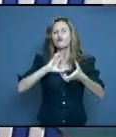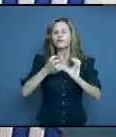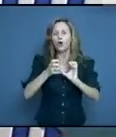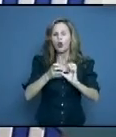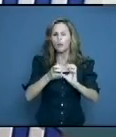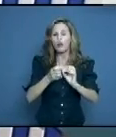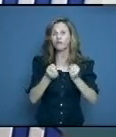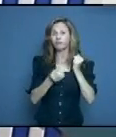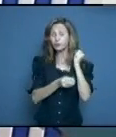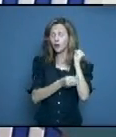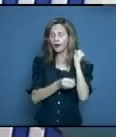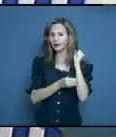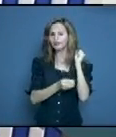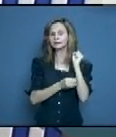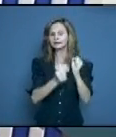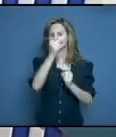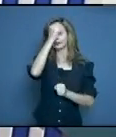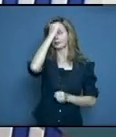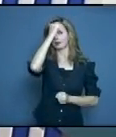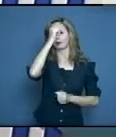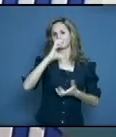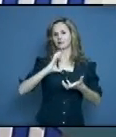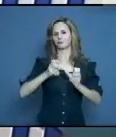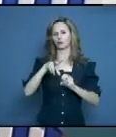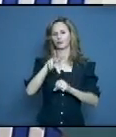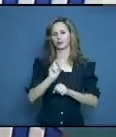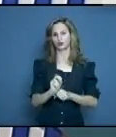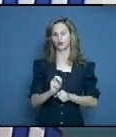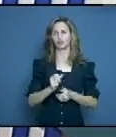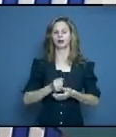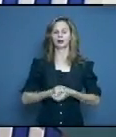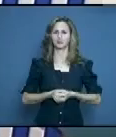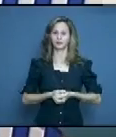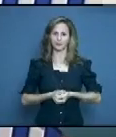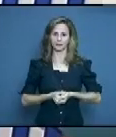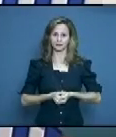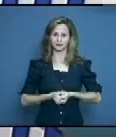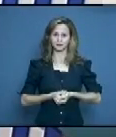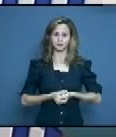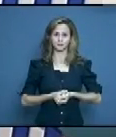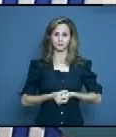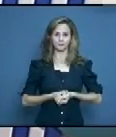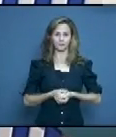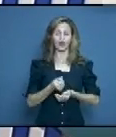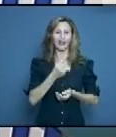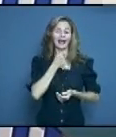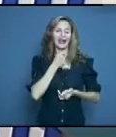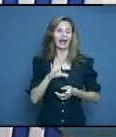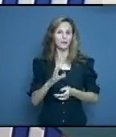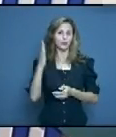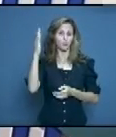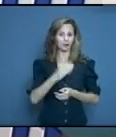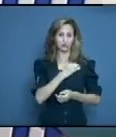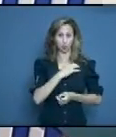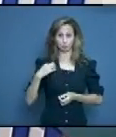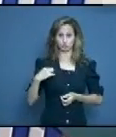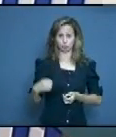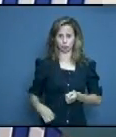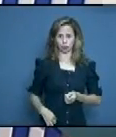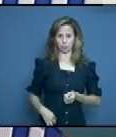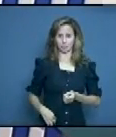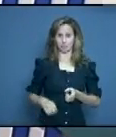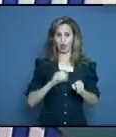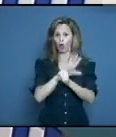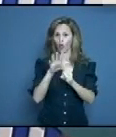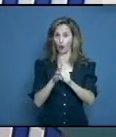las otras variantes que existieron e incluso el virus original, el que vino de Wuhan, el que vino de China. Yo creo que es necesario